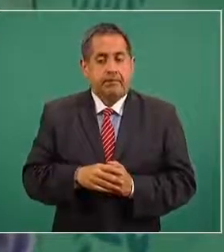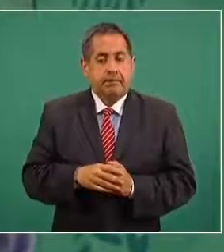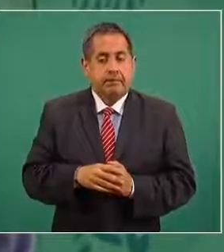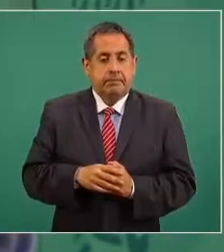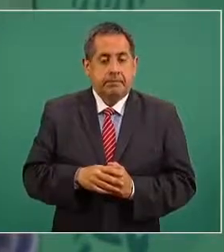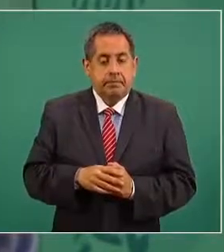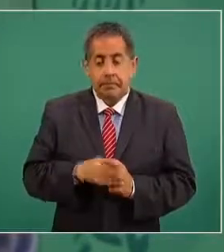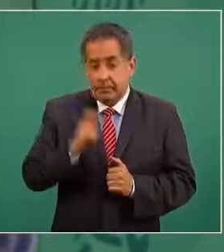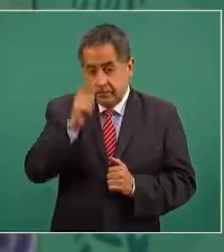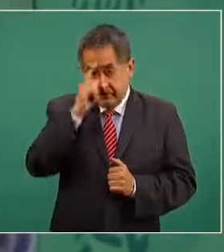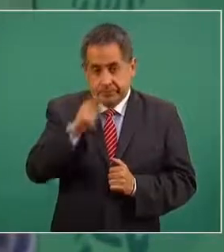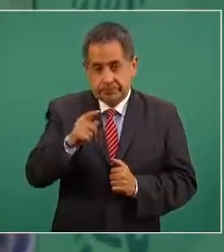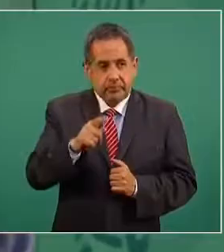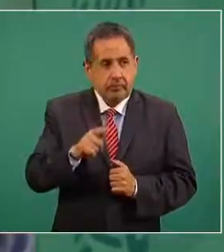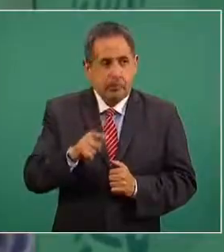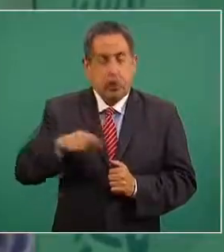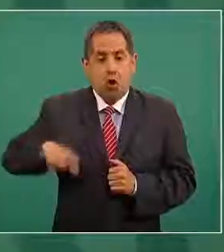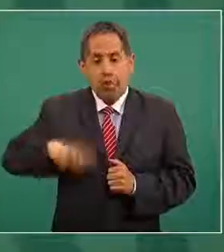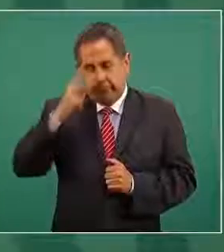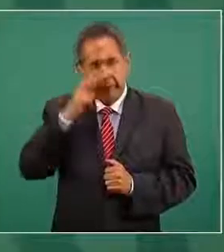dejaron pasar armas